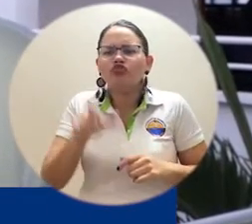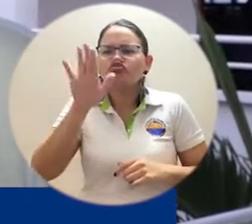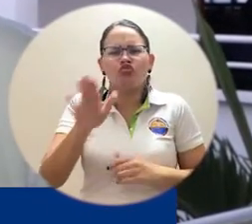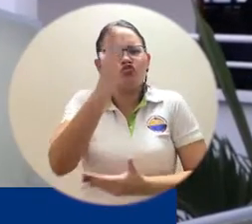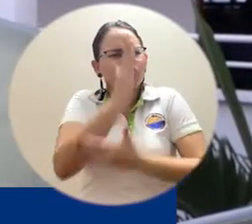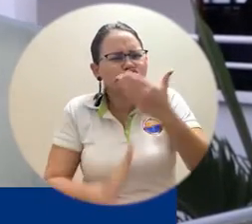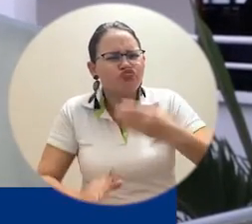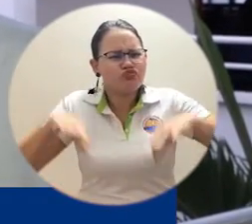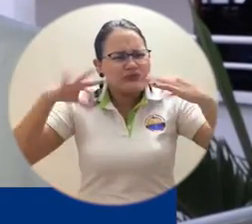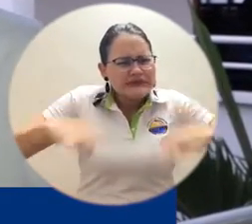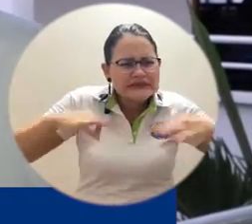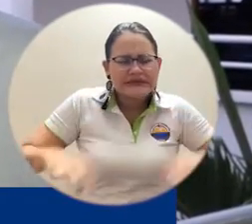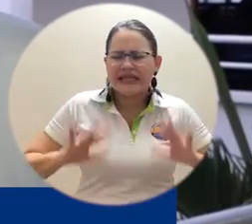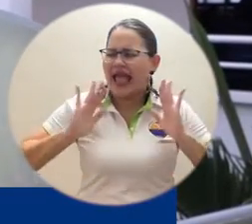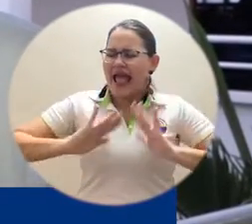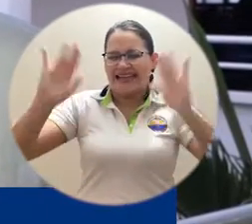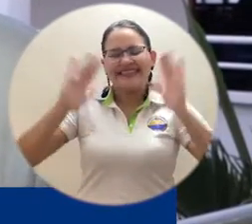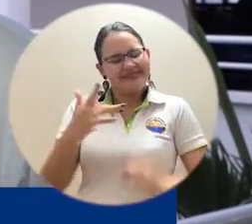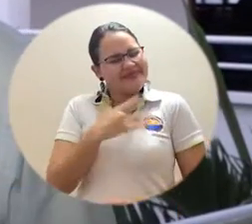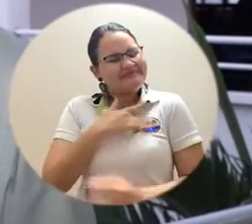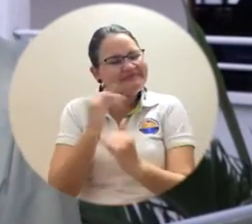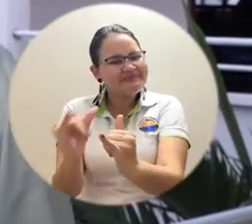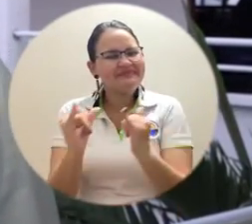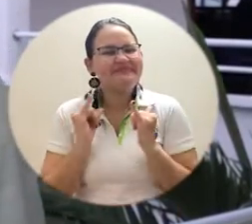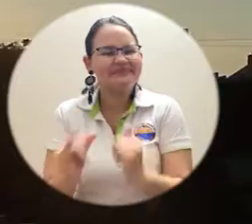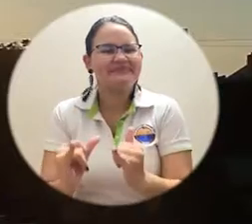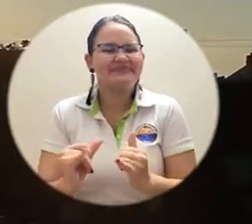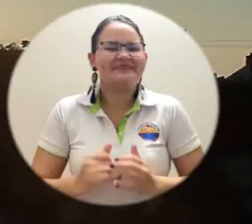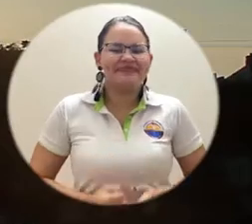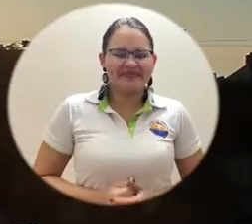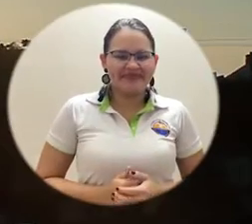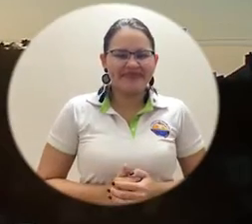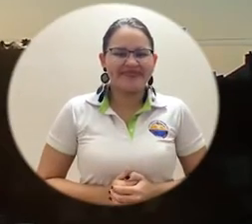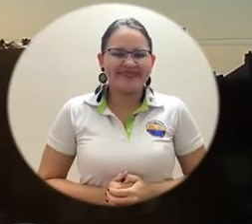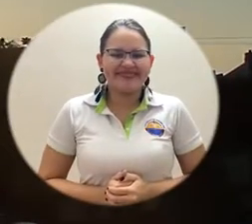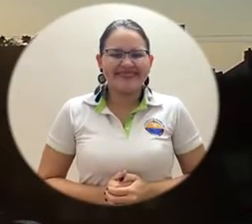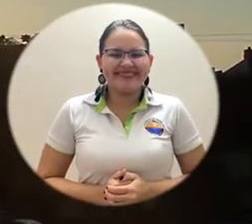ahí venimos nosotros y ese es nuestro estrato. Entonces, con él tenemos mucha empatía en esto.